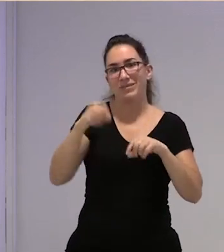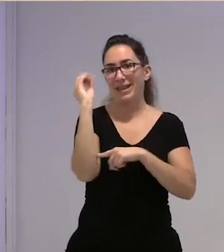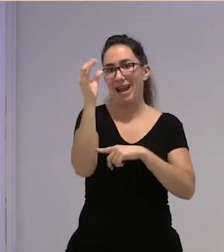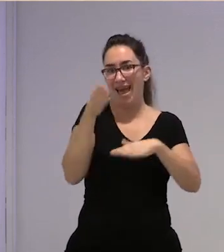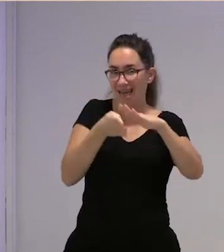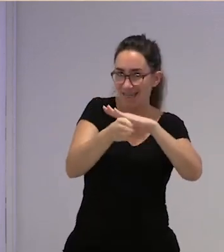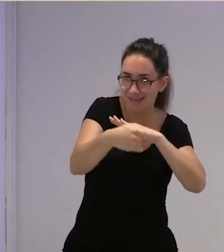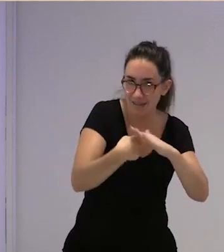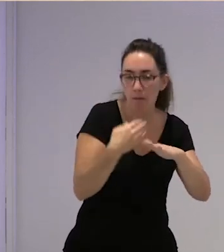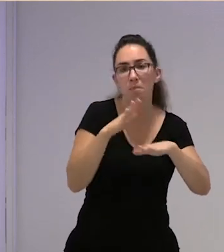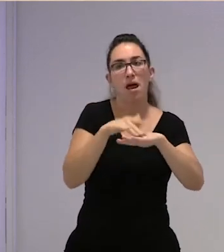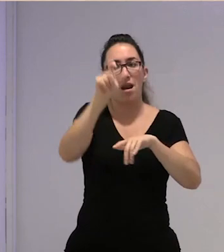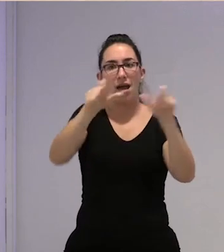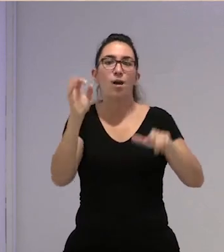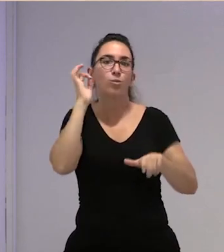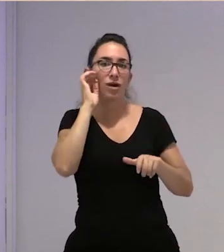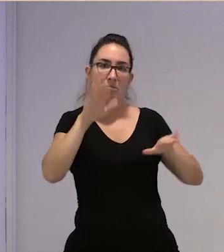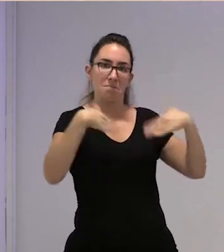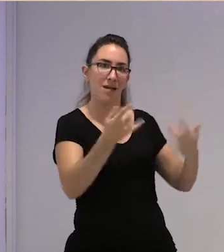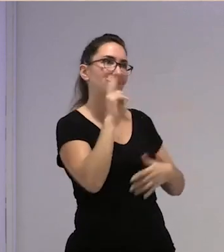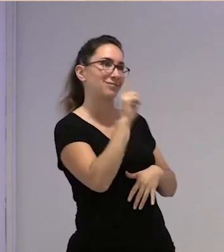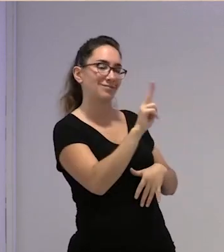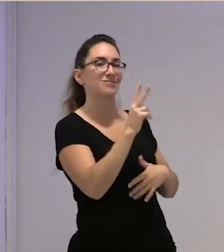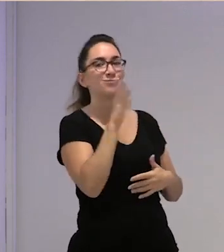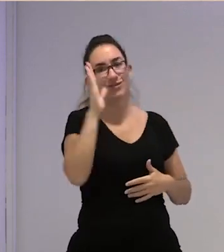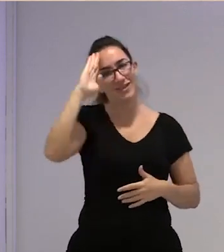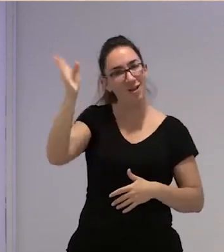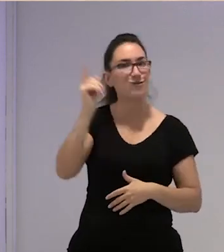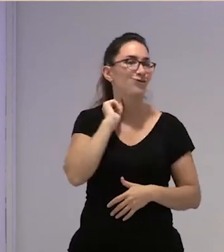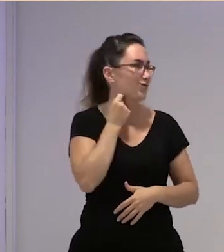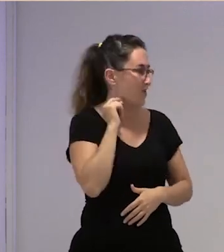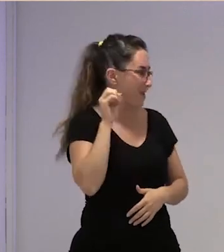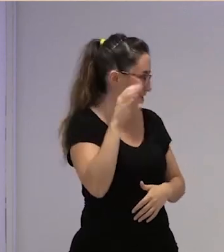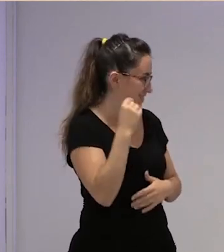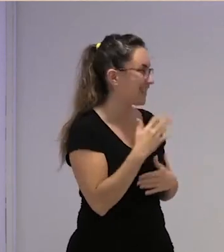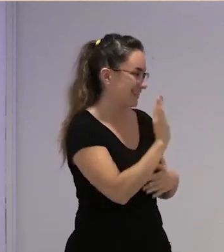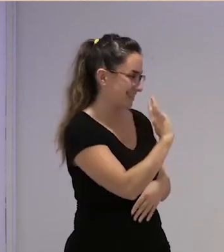charla para que llegue a más mujeres. Así que saludo a Sonia y a Mariola.